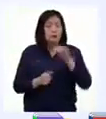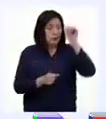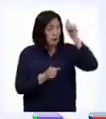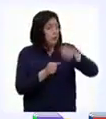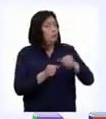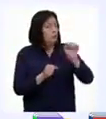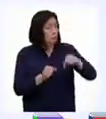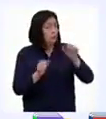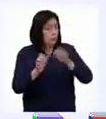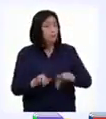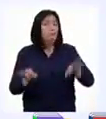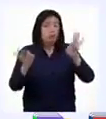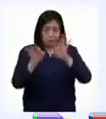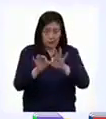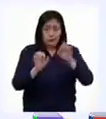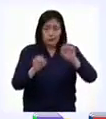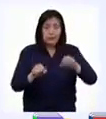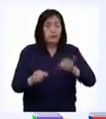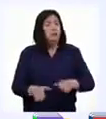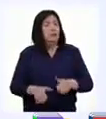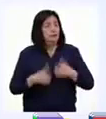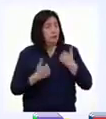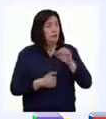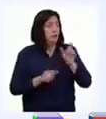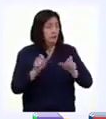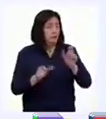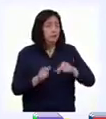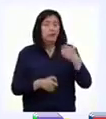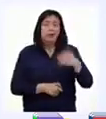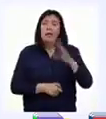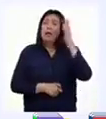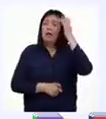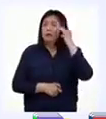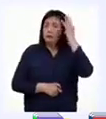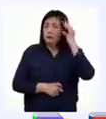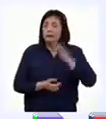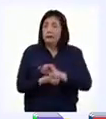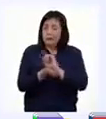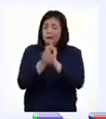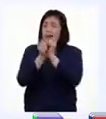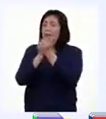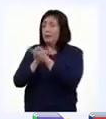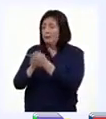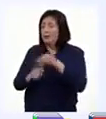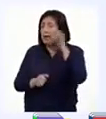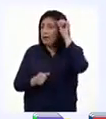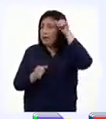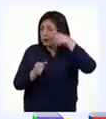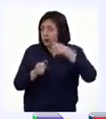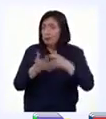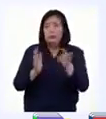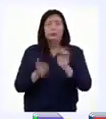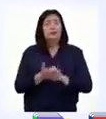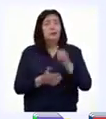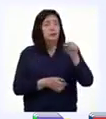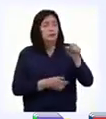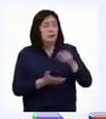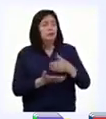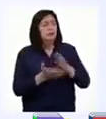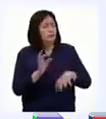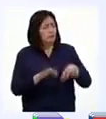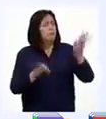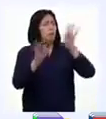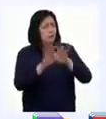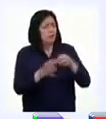los recuerdos son muy importantes en nuestra vida. Las experiencias que tenemos se transforman en recuerdos y estos son parte